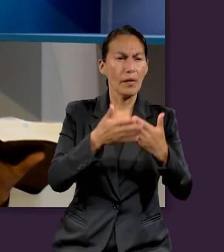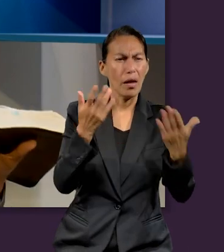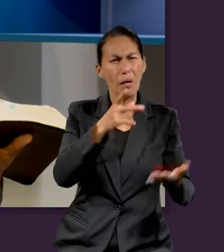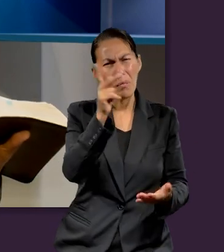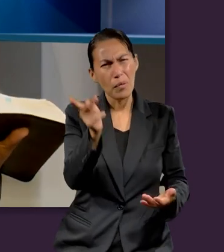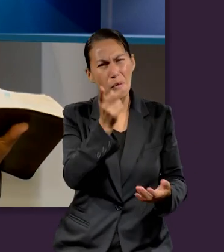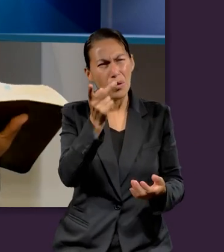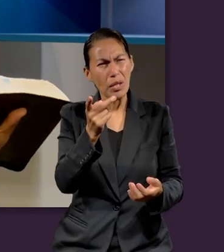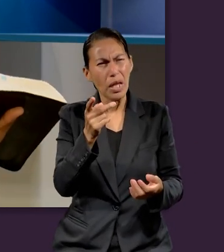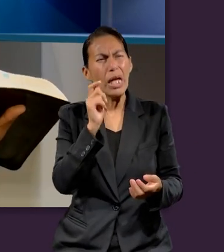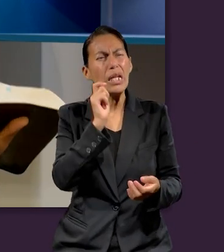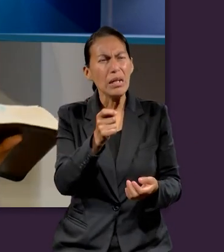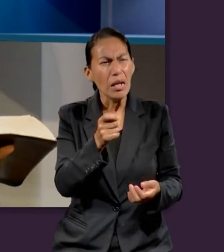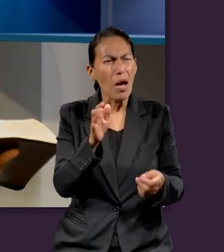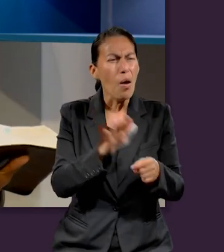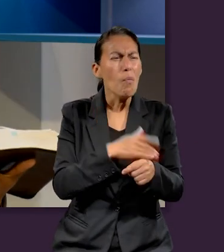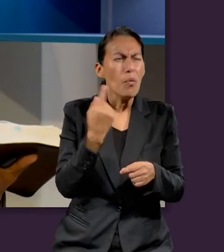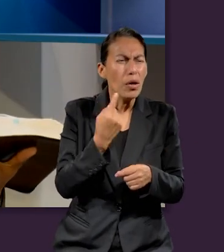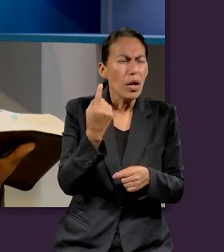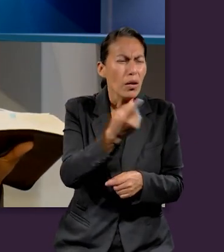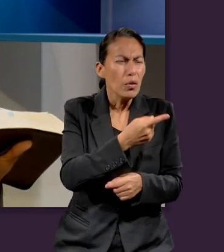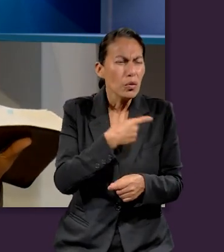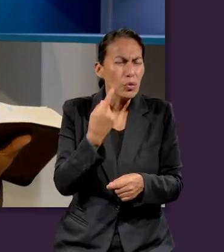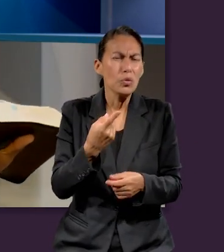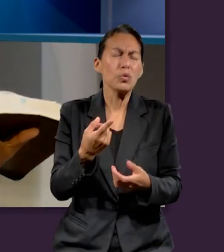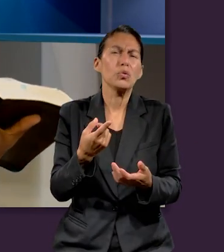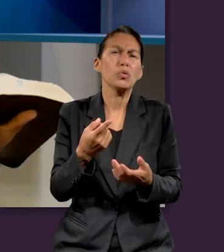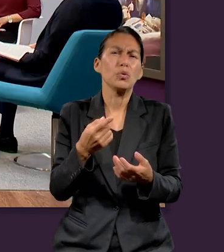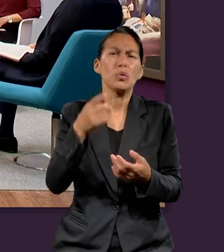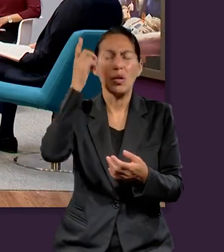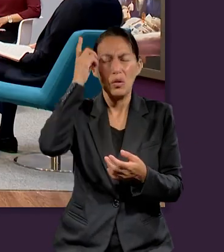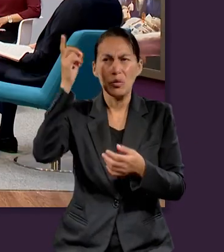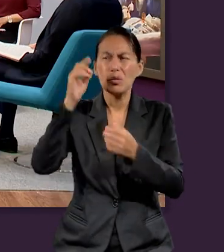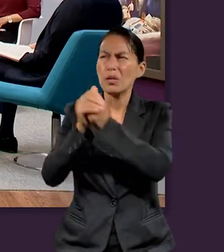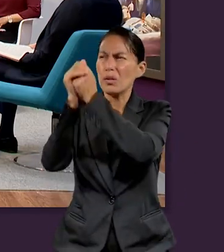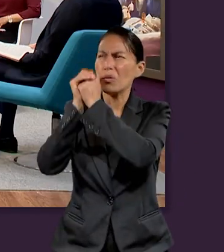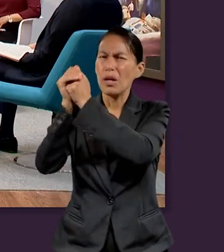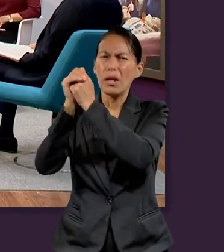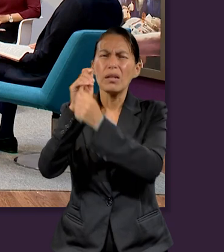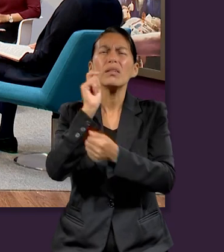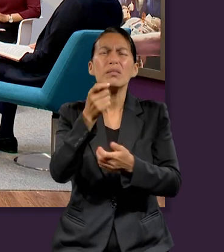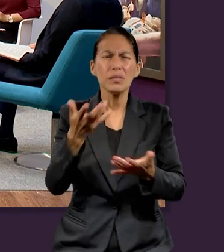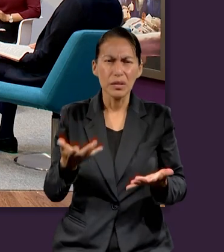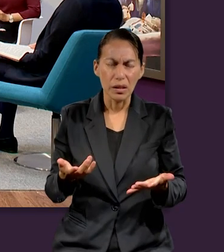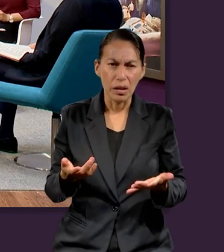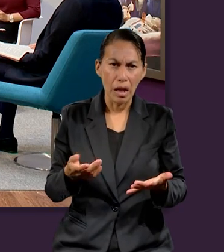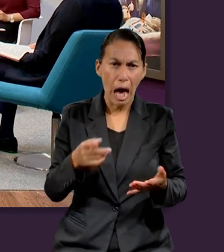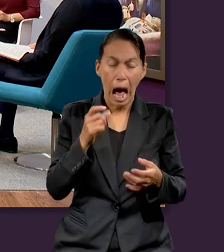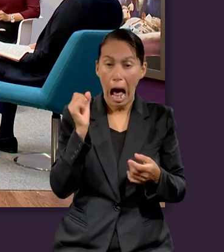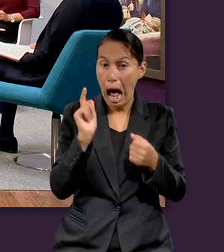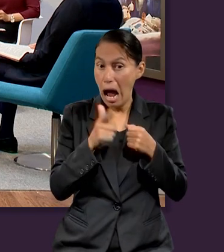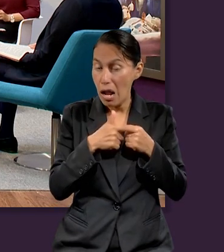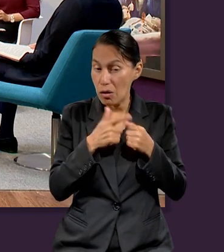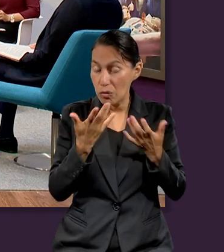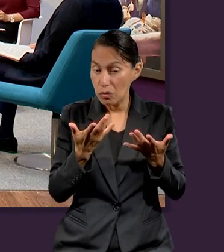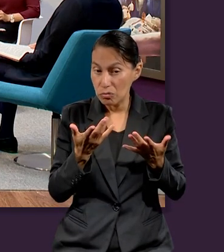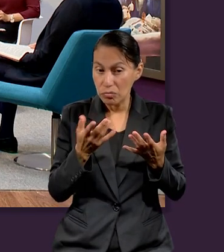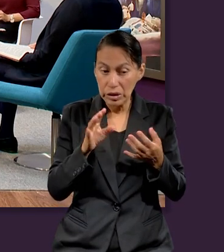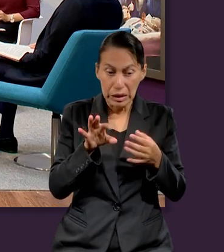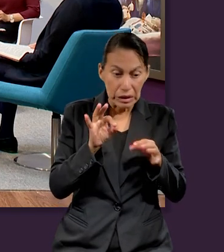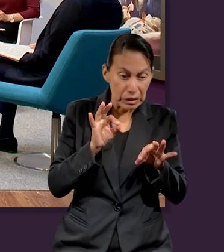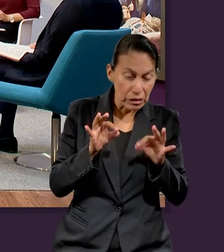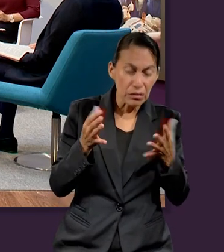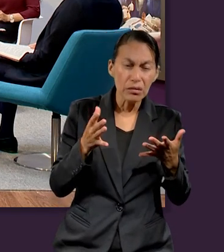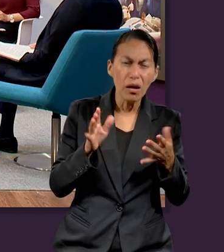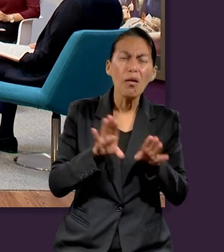distintiva de los que adoran a Dios? ¿Algo que identifique claramente que estamos adorando al Creador de los cielos